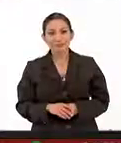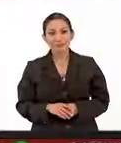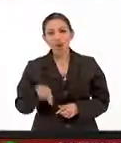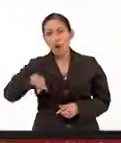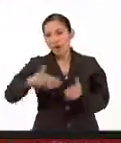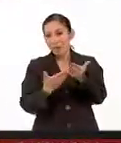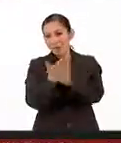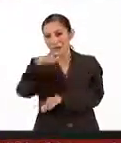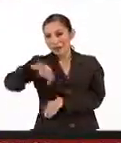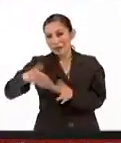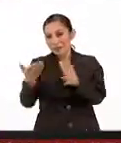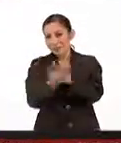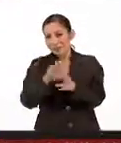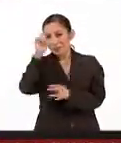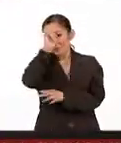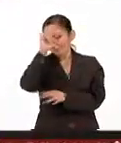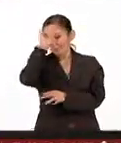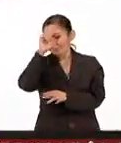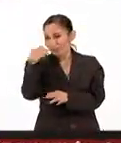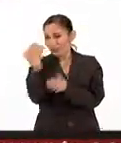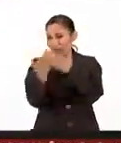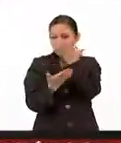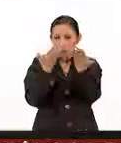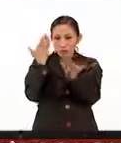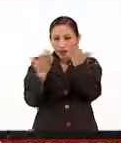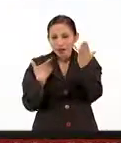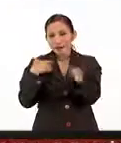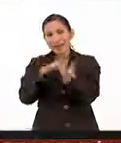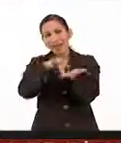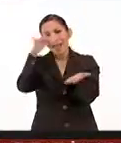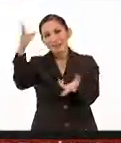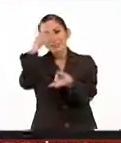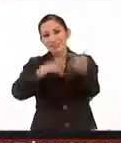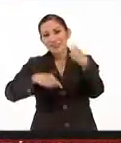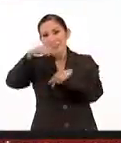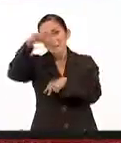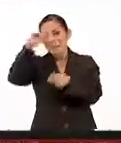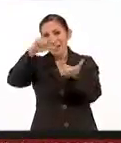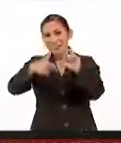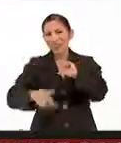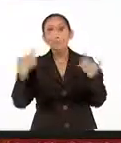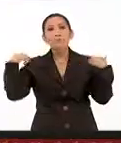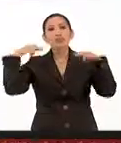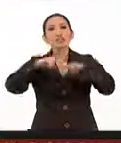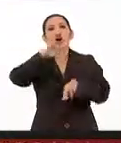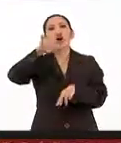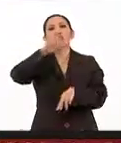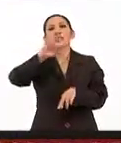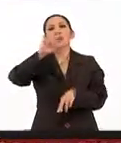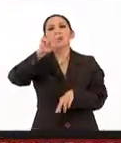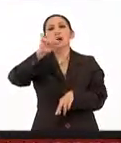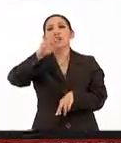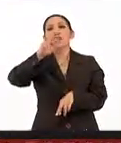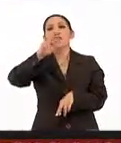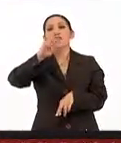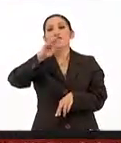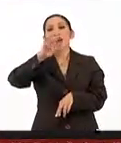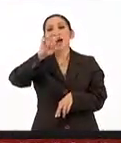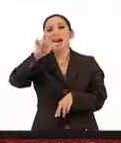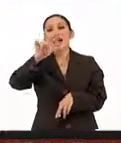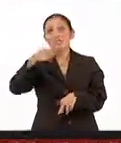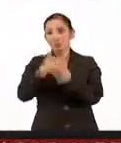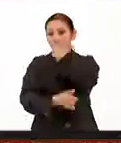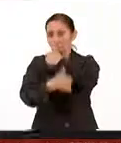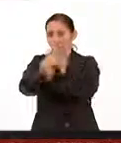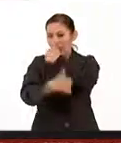Y esta mañana en nuestra sección de orientación vocacional agradecemos que nos acompañe en el estudio de México al día al maestro José Eduardo Arias Báez, el ex coordinador